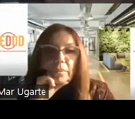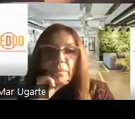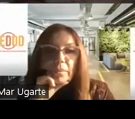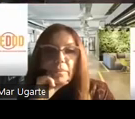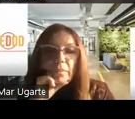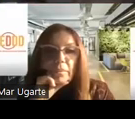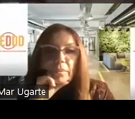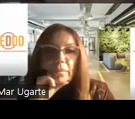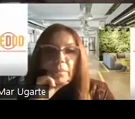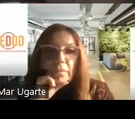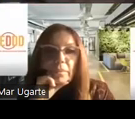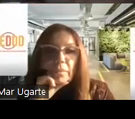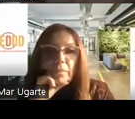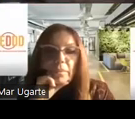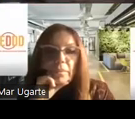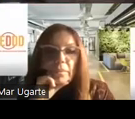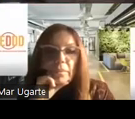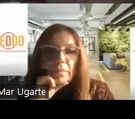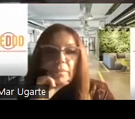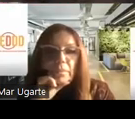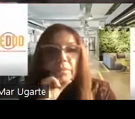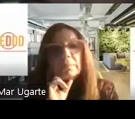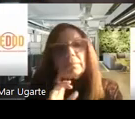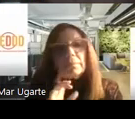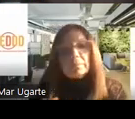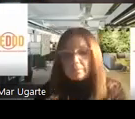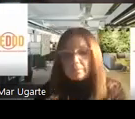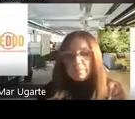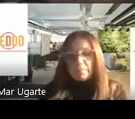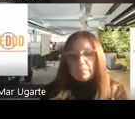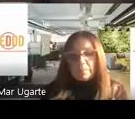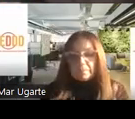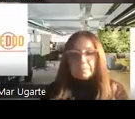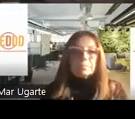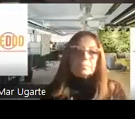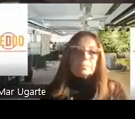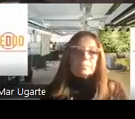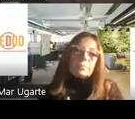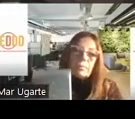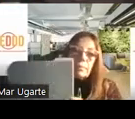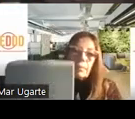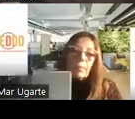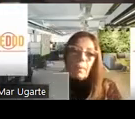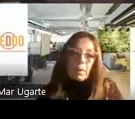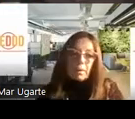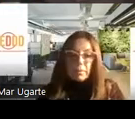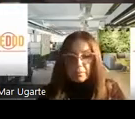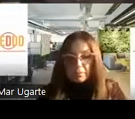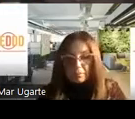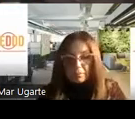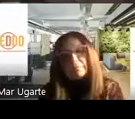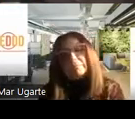ha demostrado su eficacia para enfermedades inflamatorias, pero en el momento que vuelva a aparecer el agente